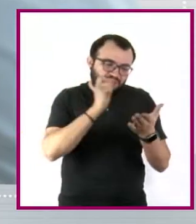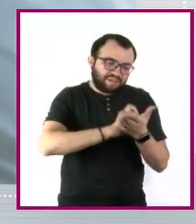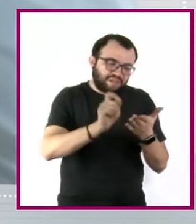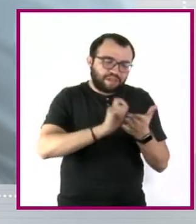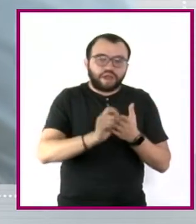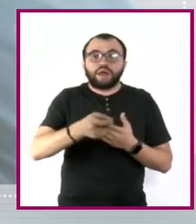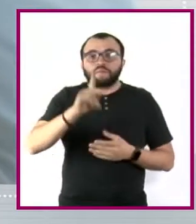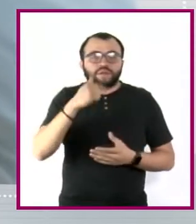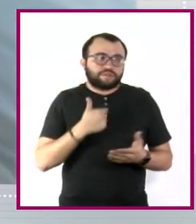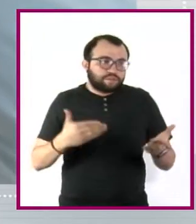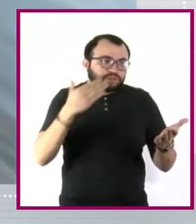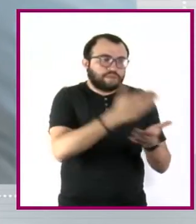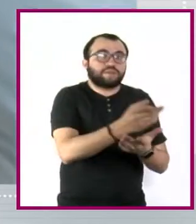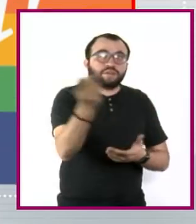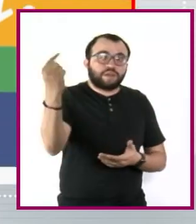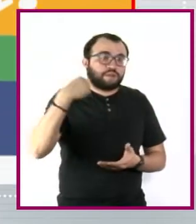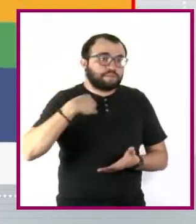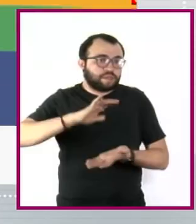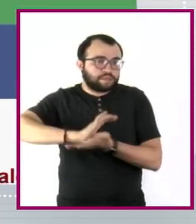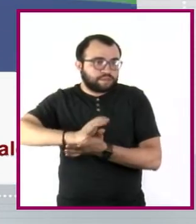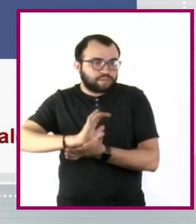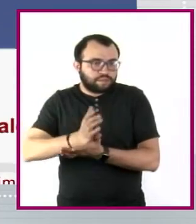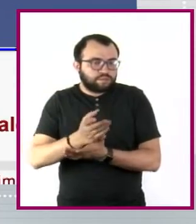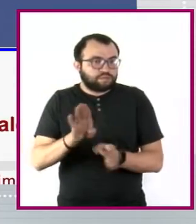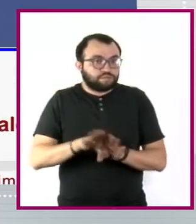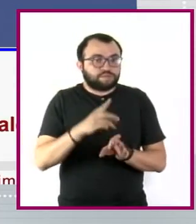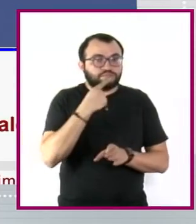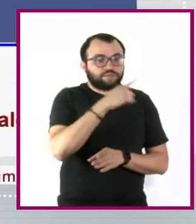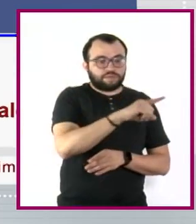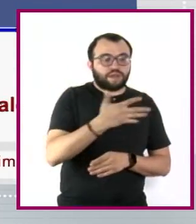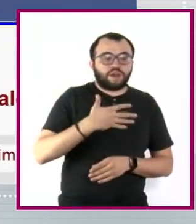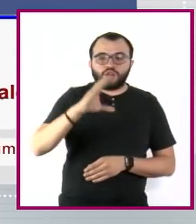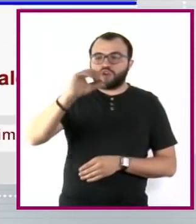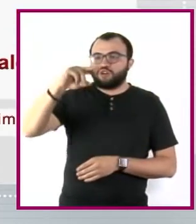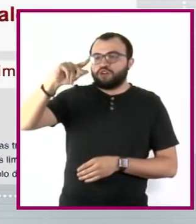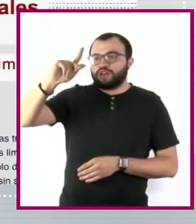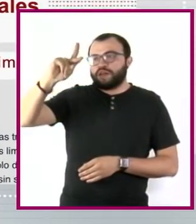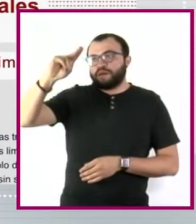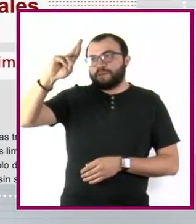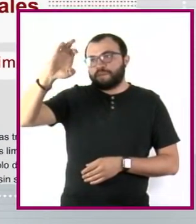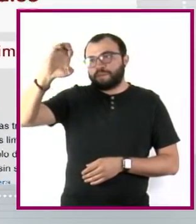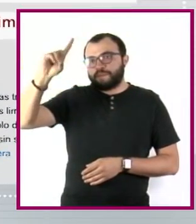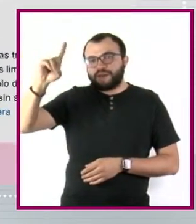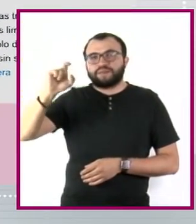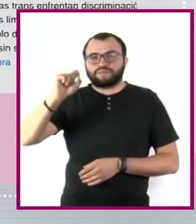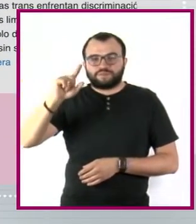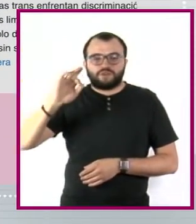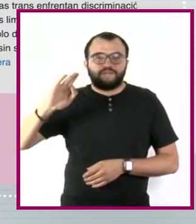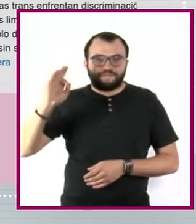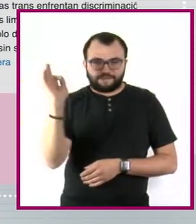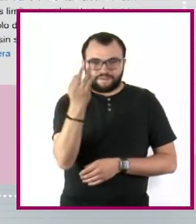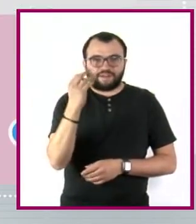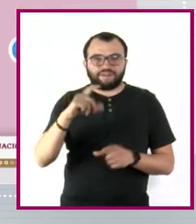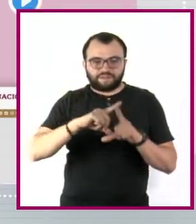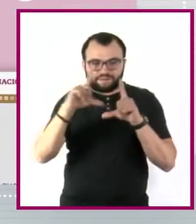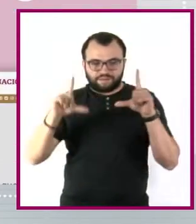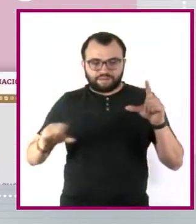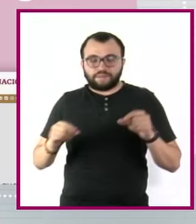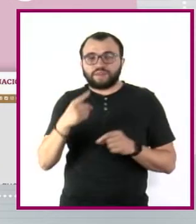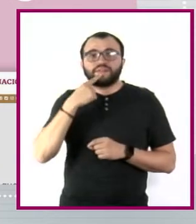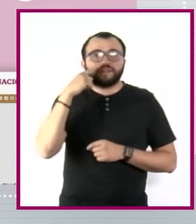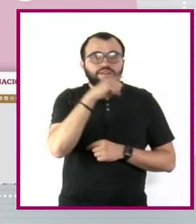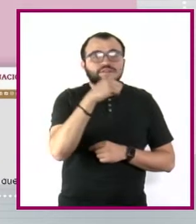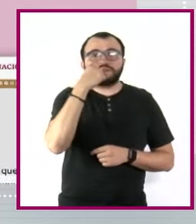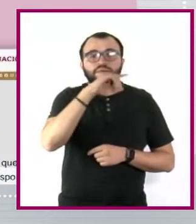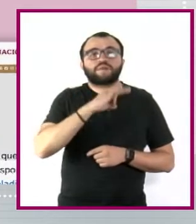pena poder acceder a estos espacios. A nivel federal está la CONATES, que justo se nutre de estas denuncias para